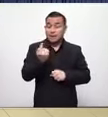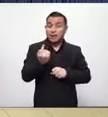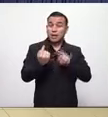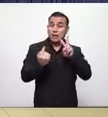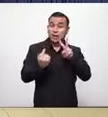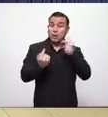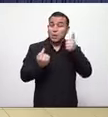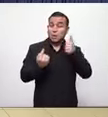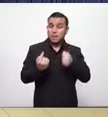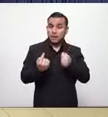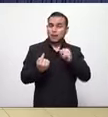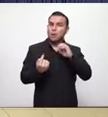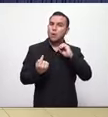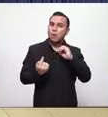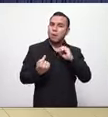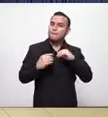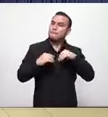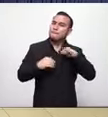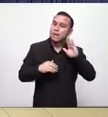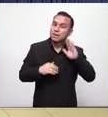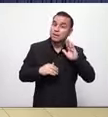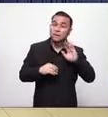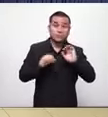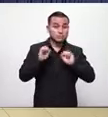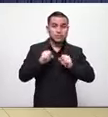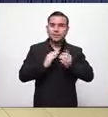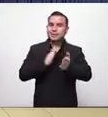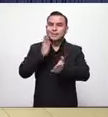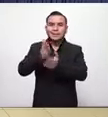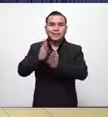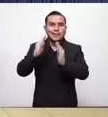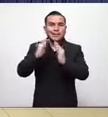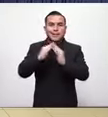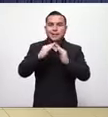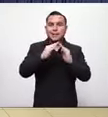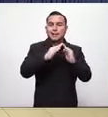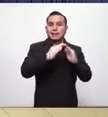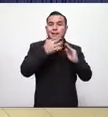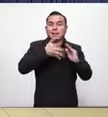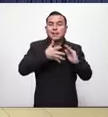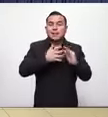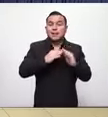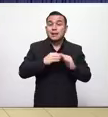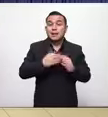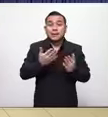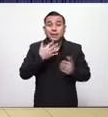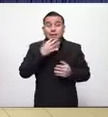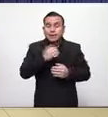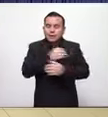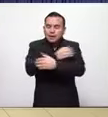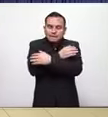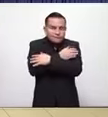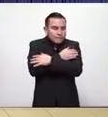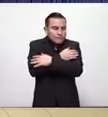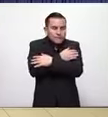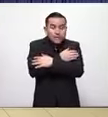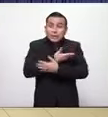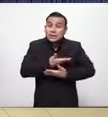meses o más de que ni siquiera puede ir a su casa a ver a su familia abrazar a sus hijos